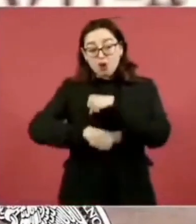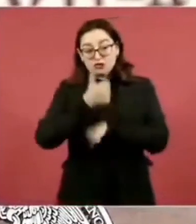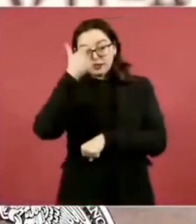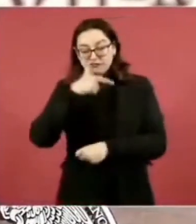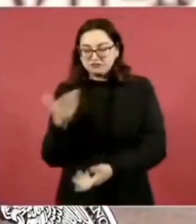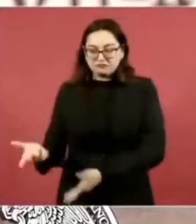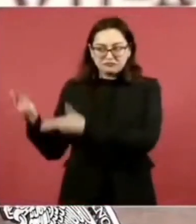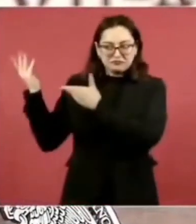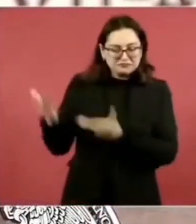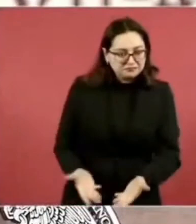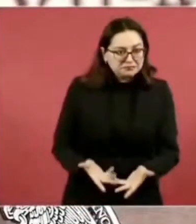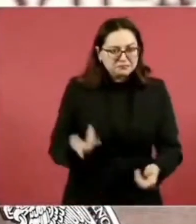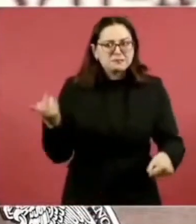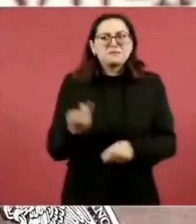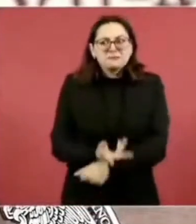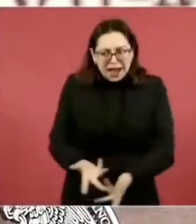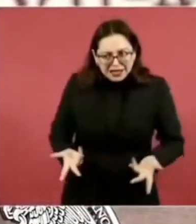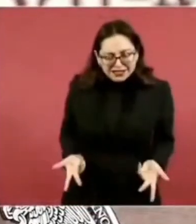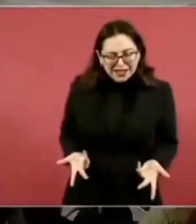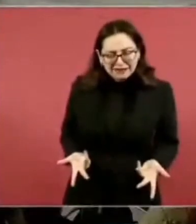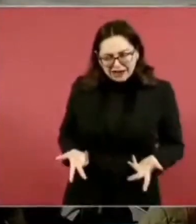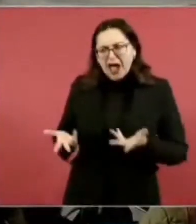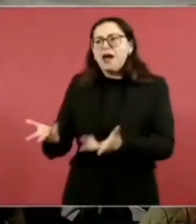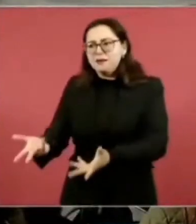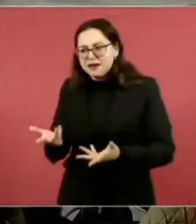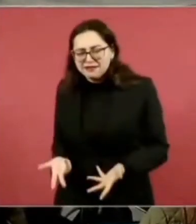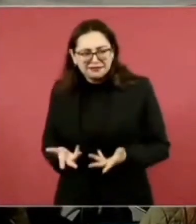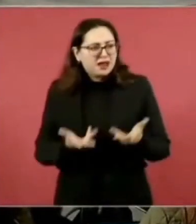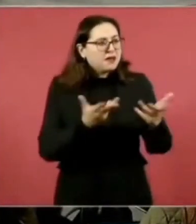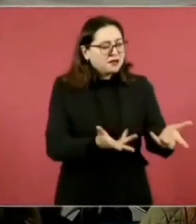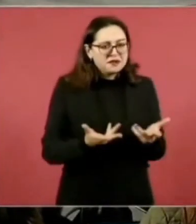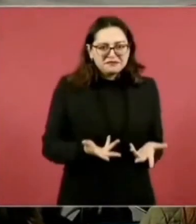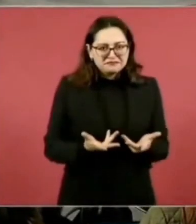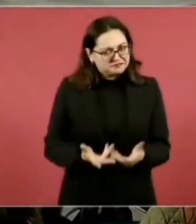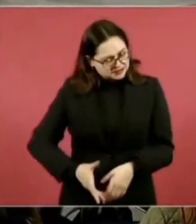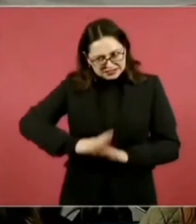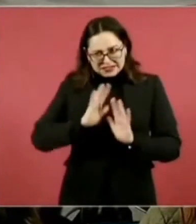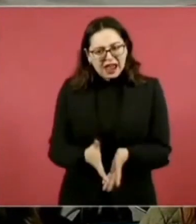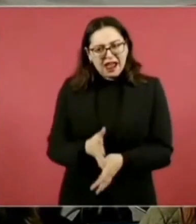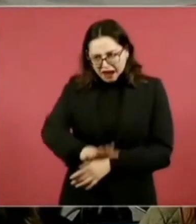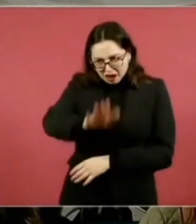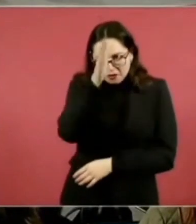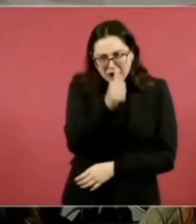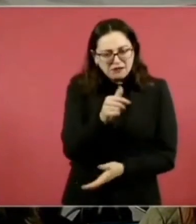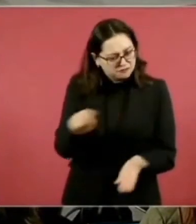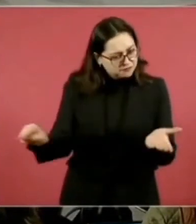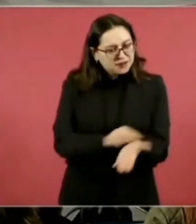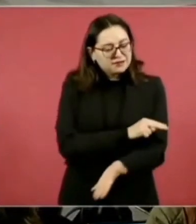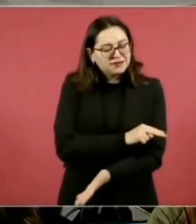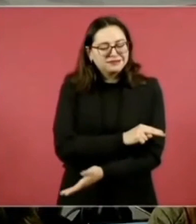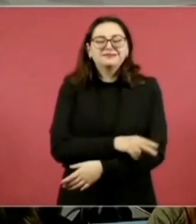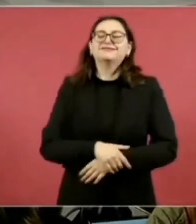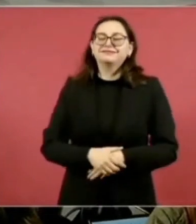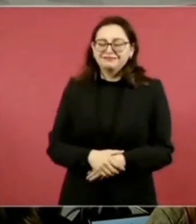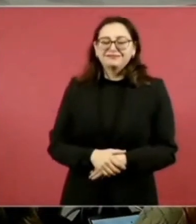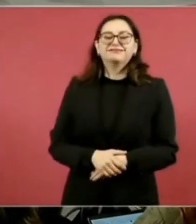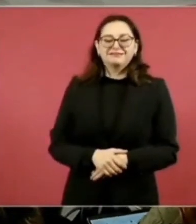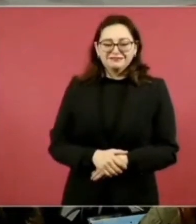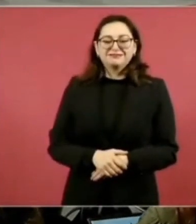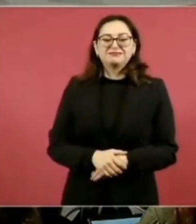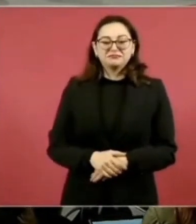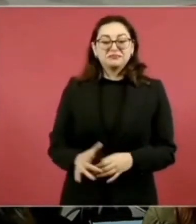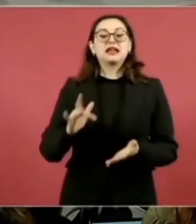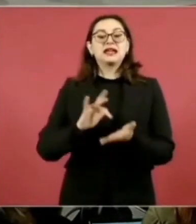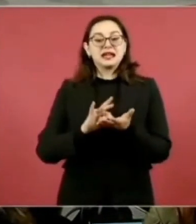este pacto. Un último comentario, señor. La verdad que también fue un tino mandar a don